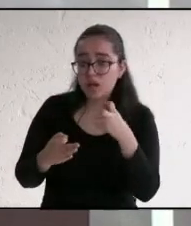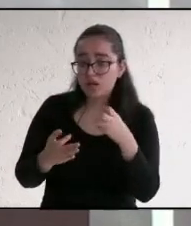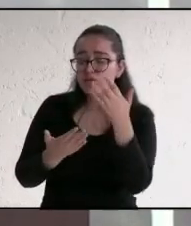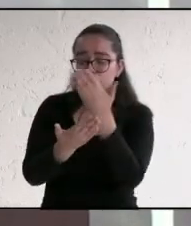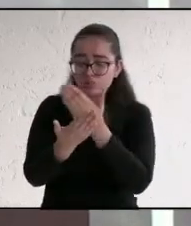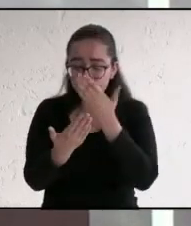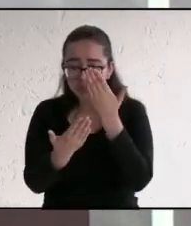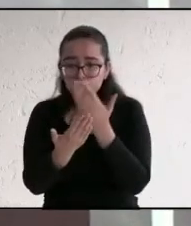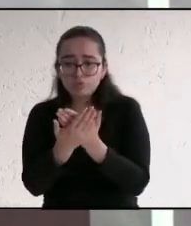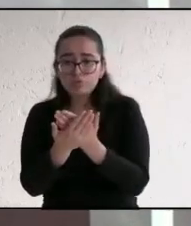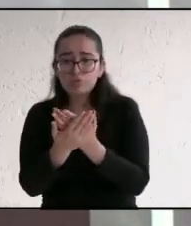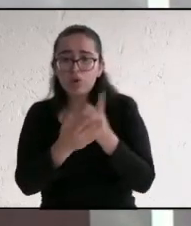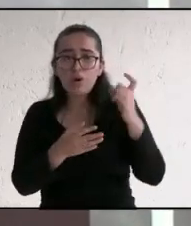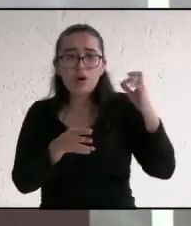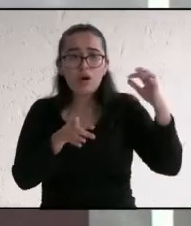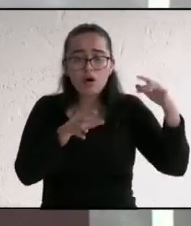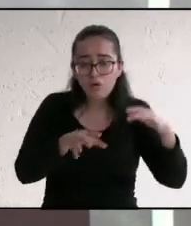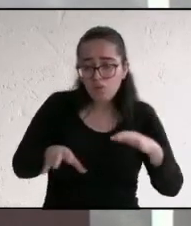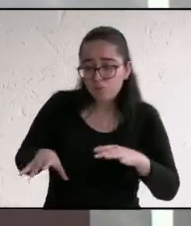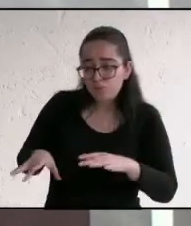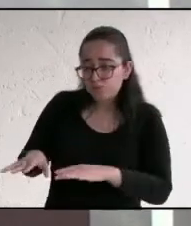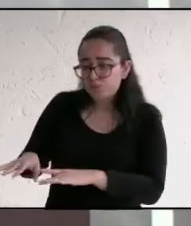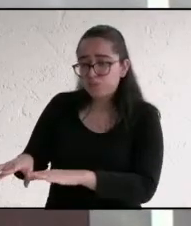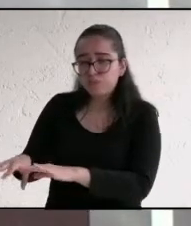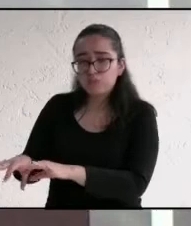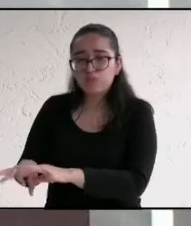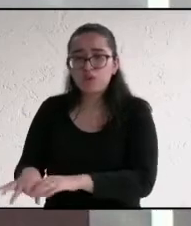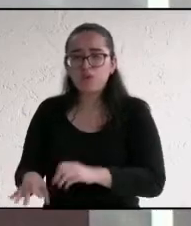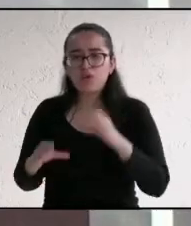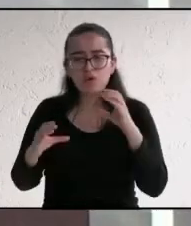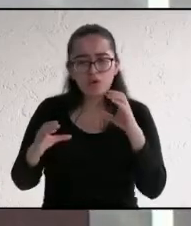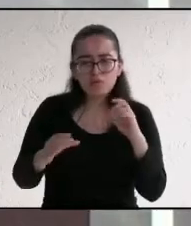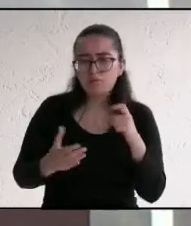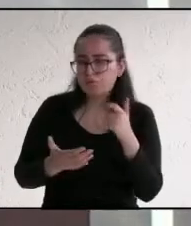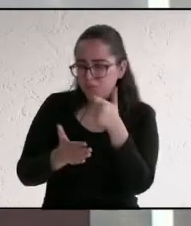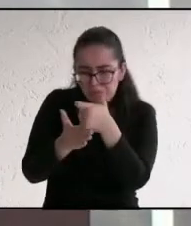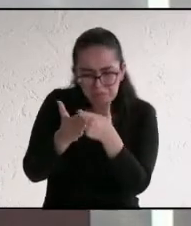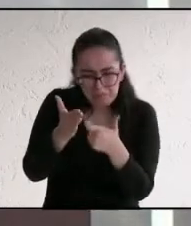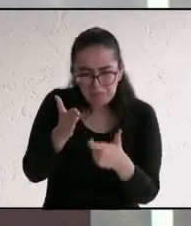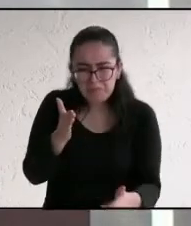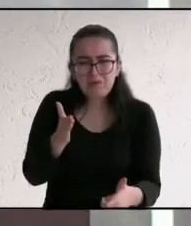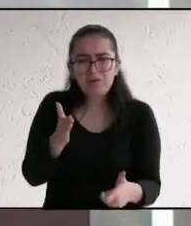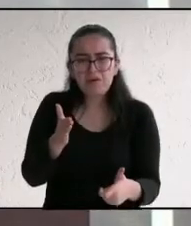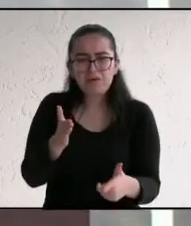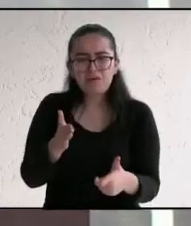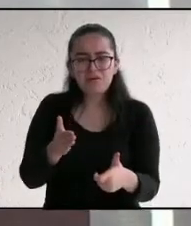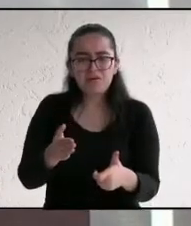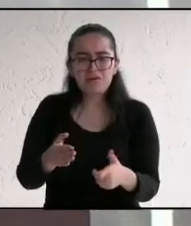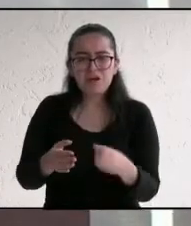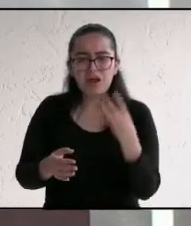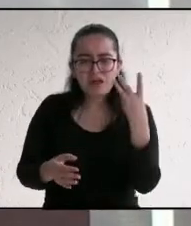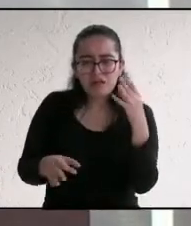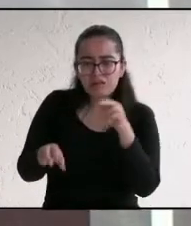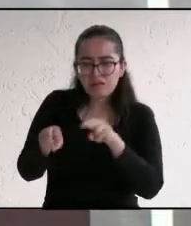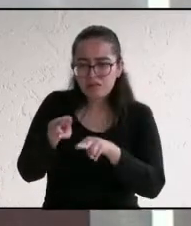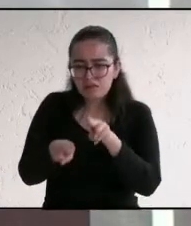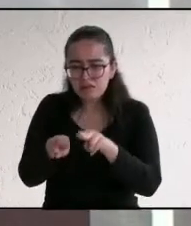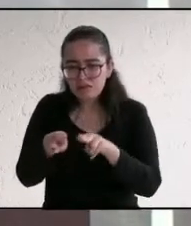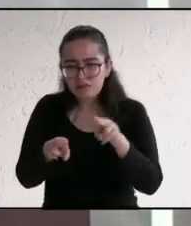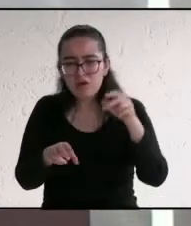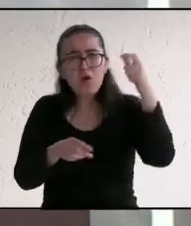hacer plantas de tratamiento ecológicas que son muy económicas, que en los tres niveles donde el agua va